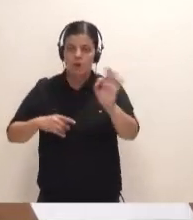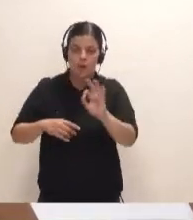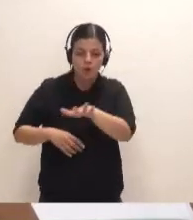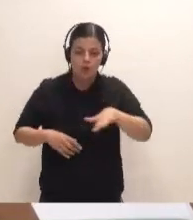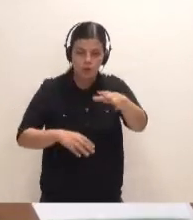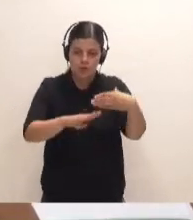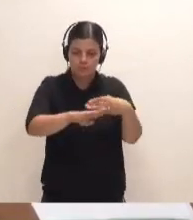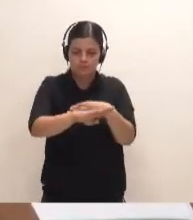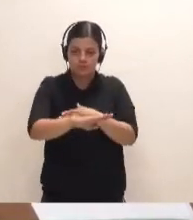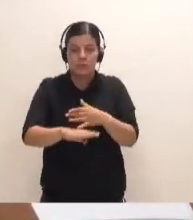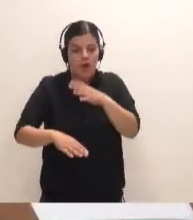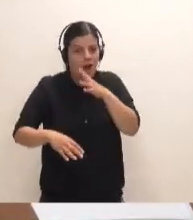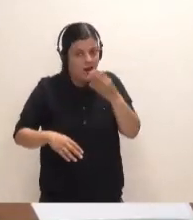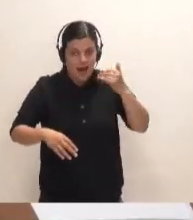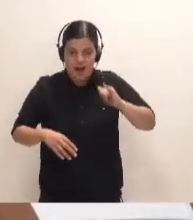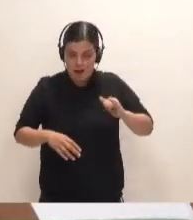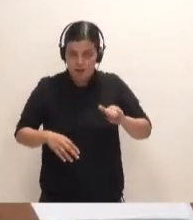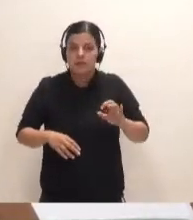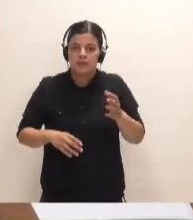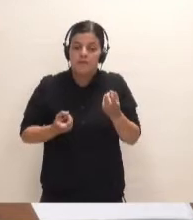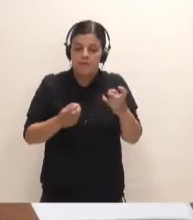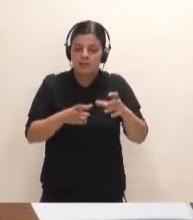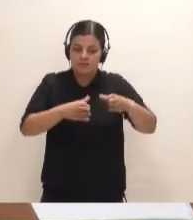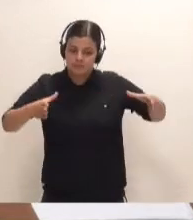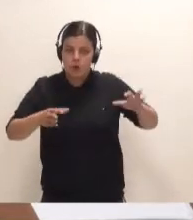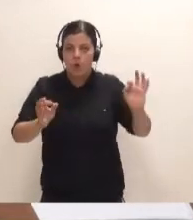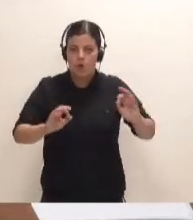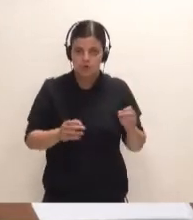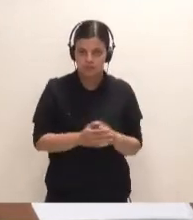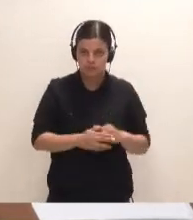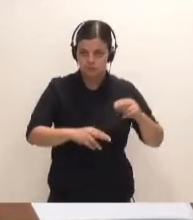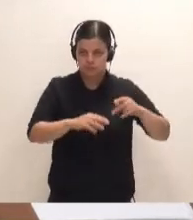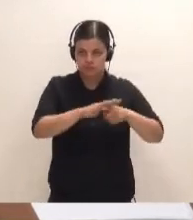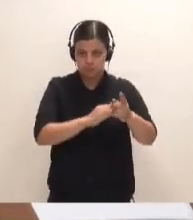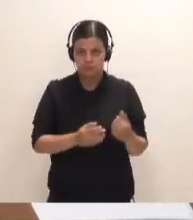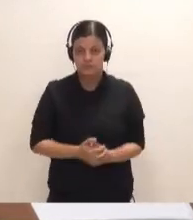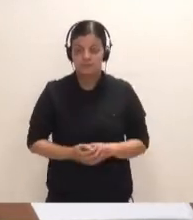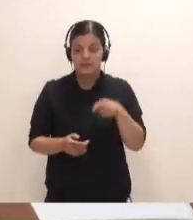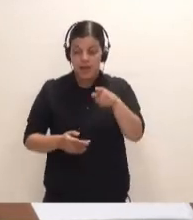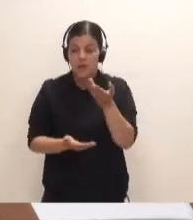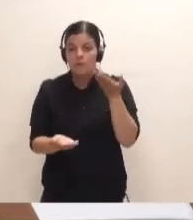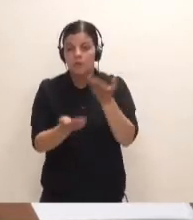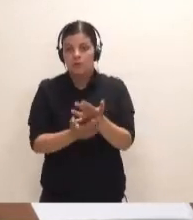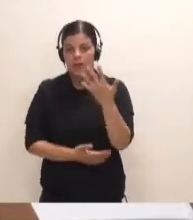ya existentes por desarrollar o ampliar. De aquí se derivan cinco propuestas